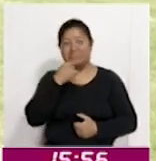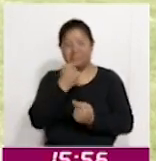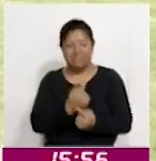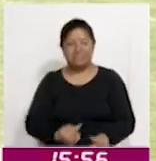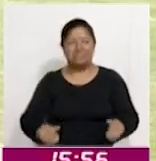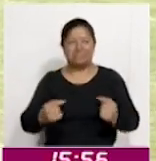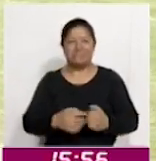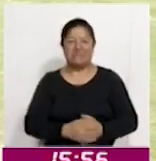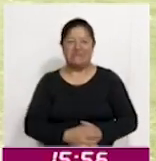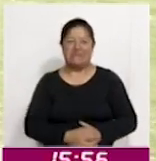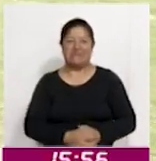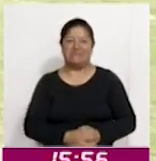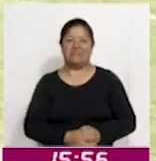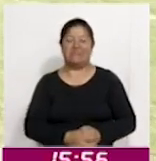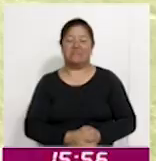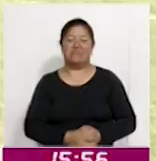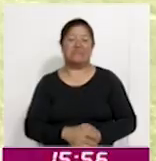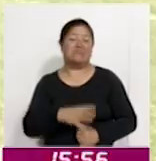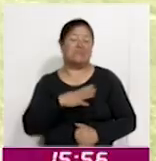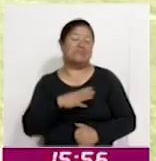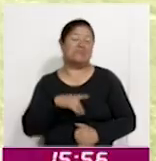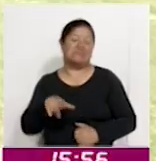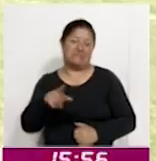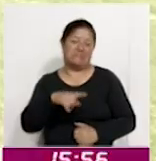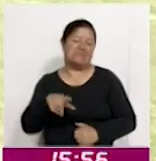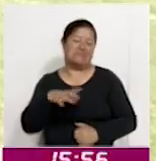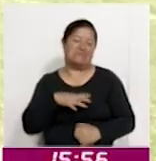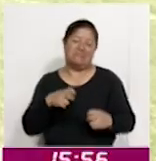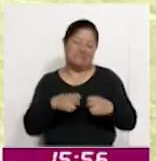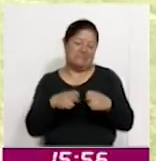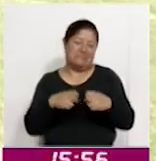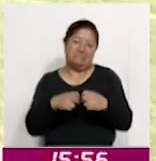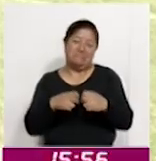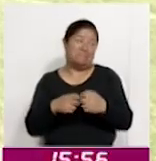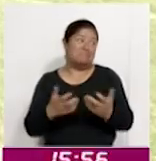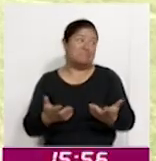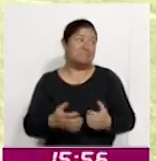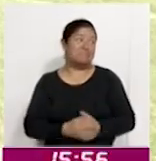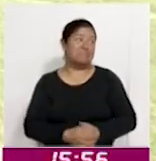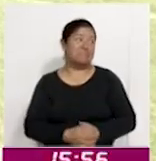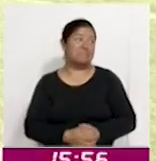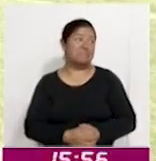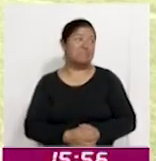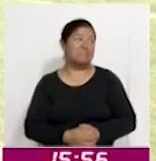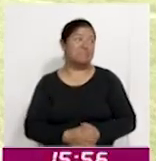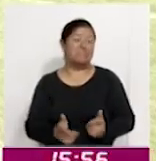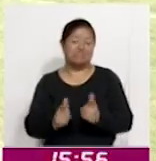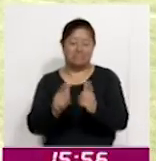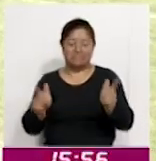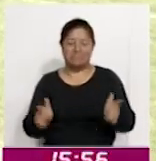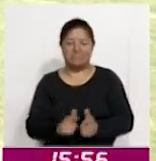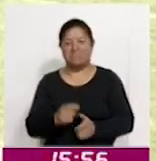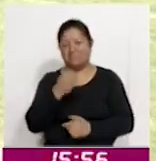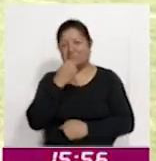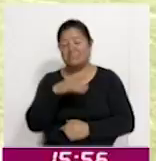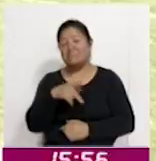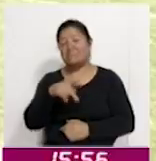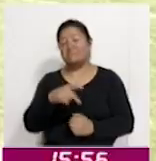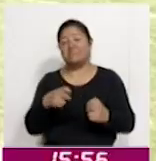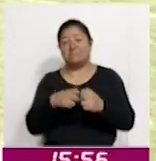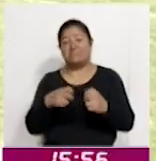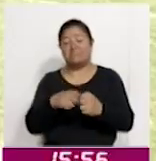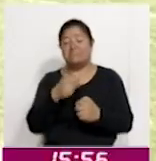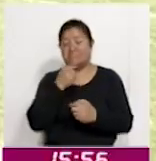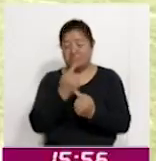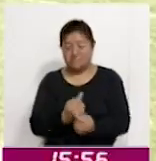existe el nerviosismo como todo y fue un gran partido pero sin embargo los nervios a los niños